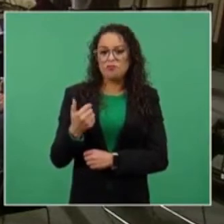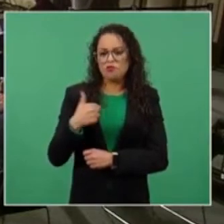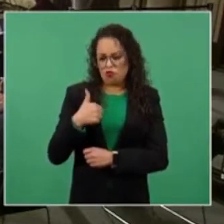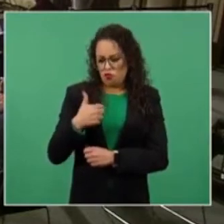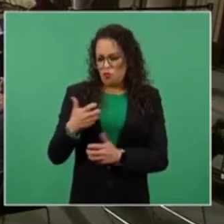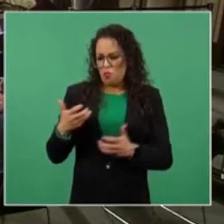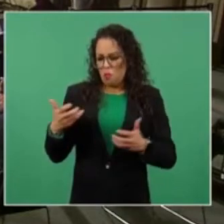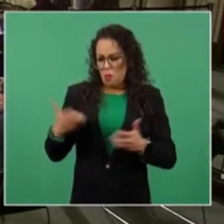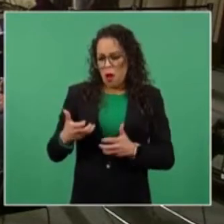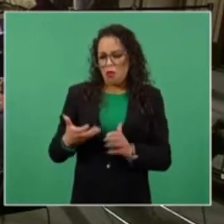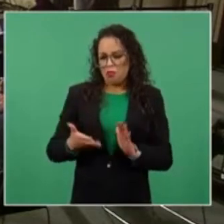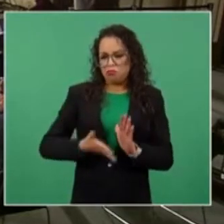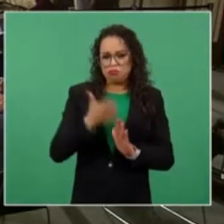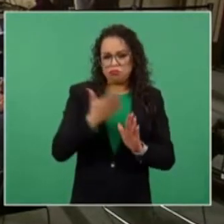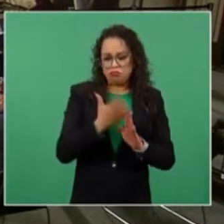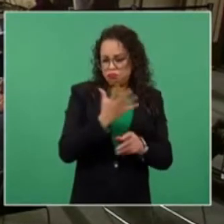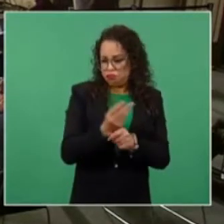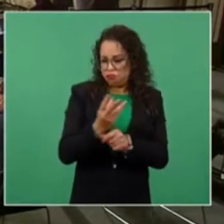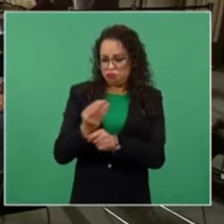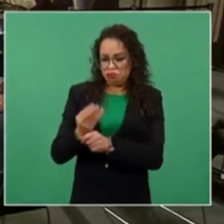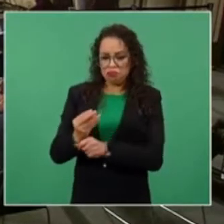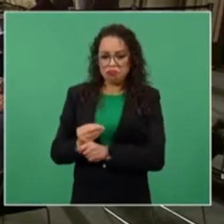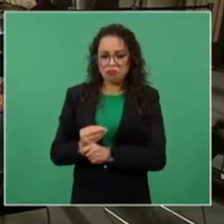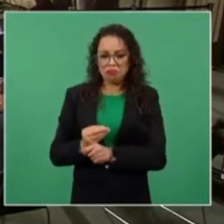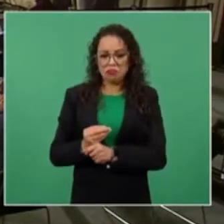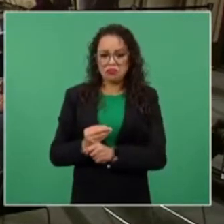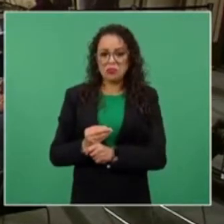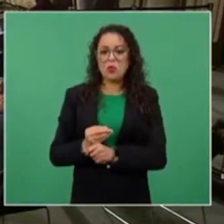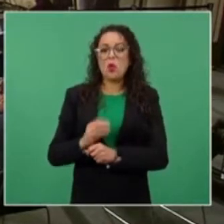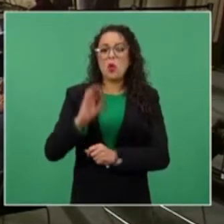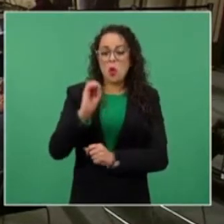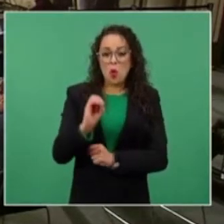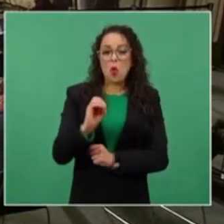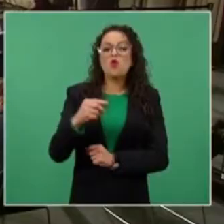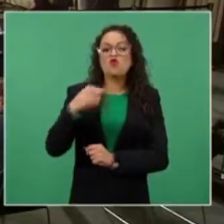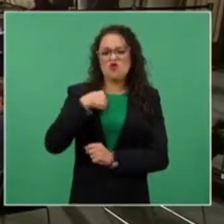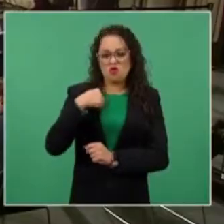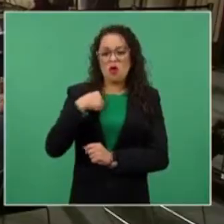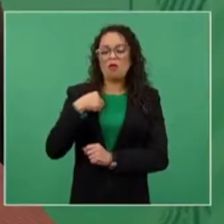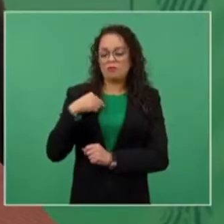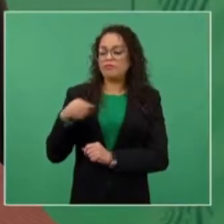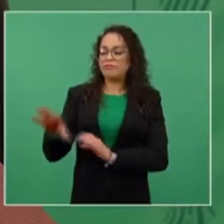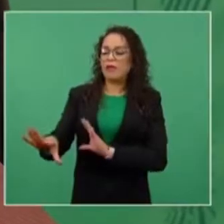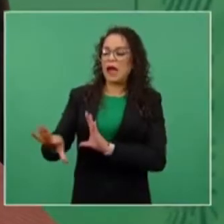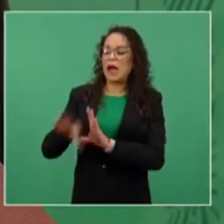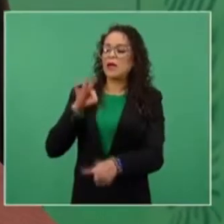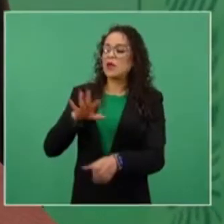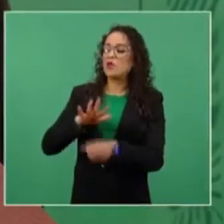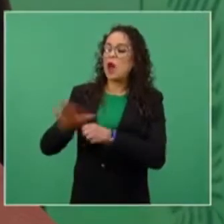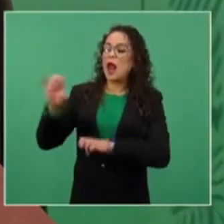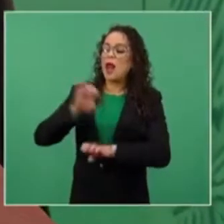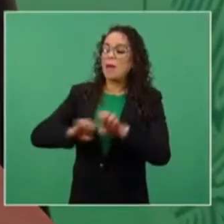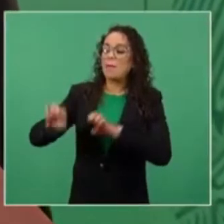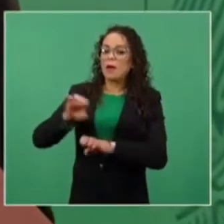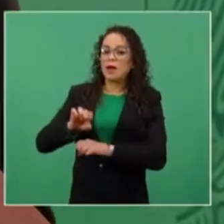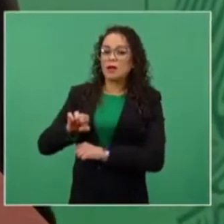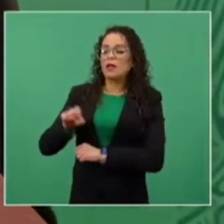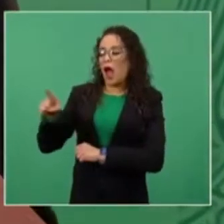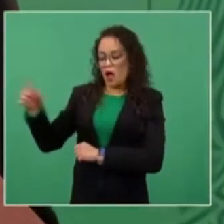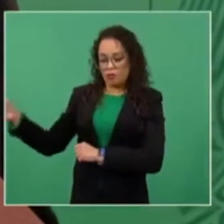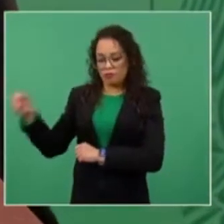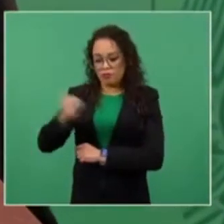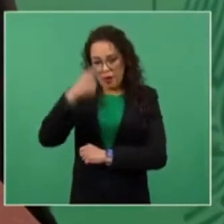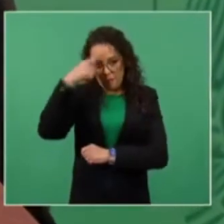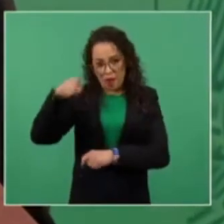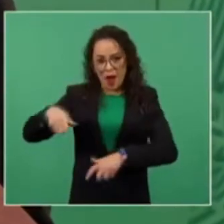o mejor dicho, yo recomiendo a la empresa que haga la obra. Y